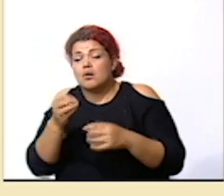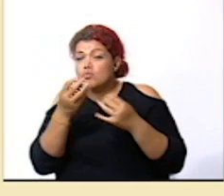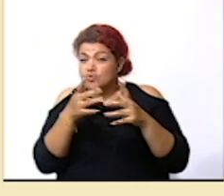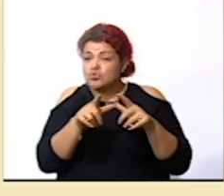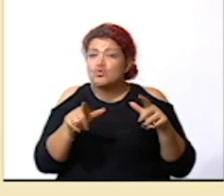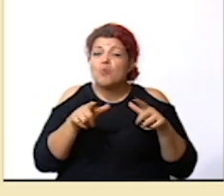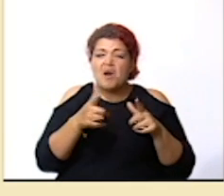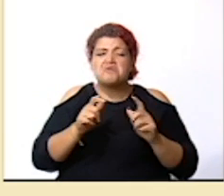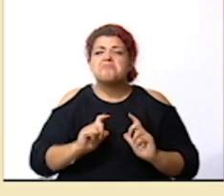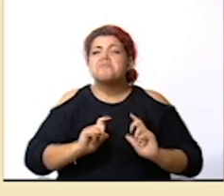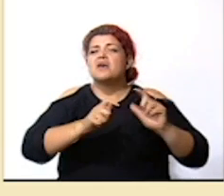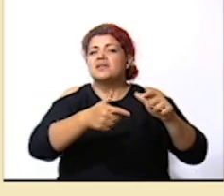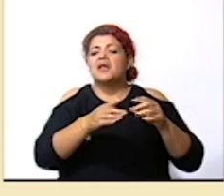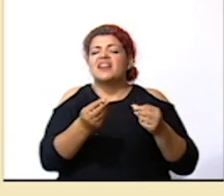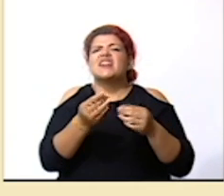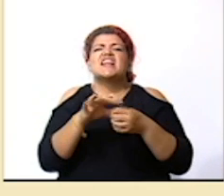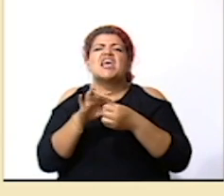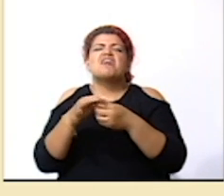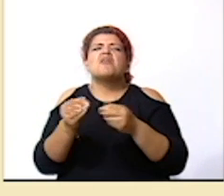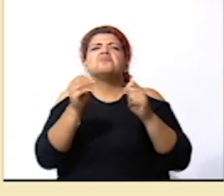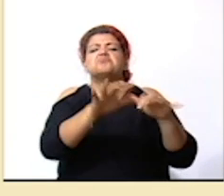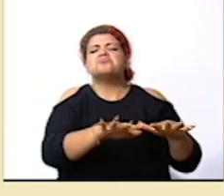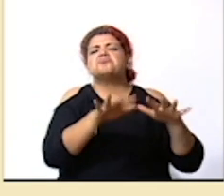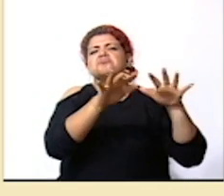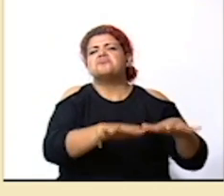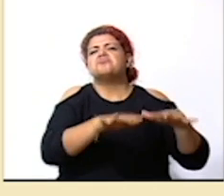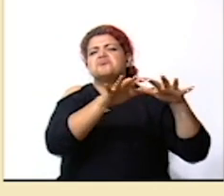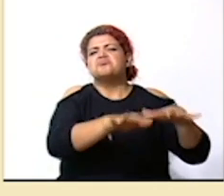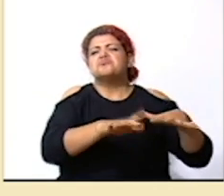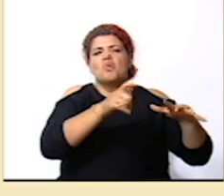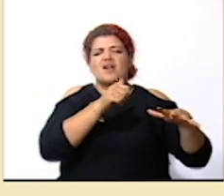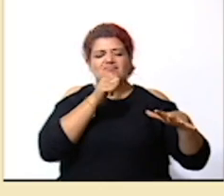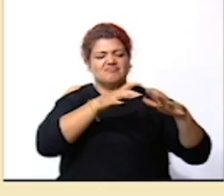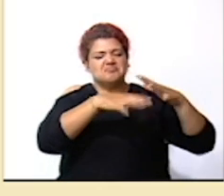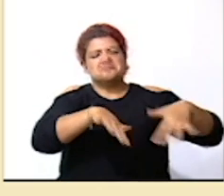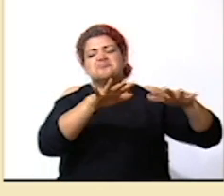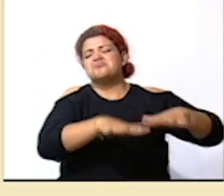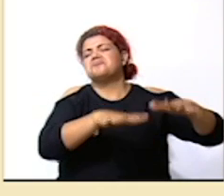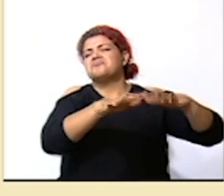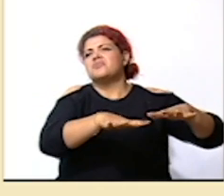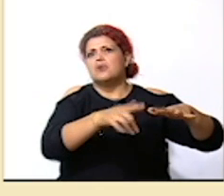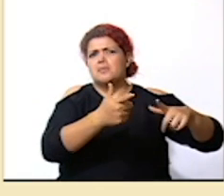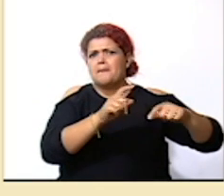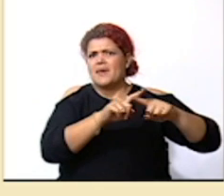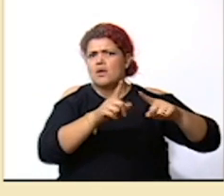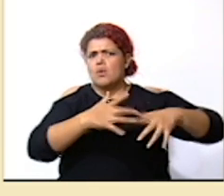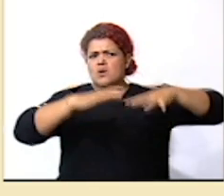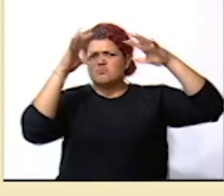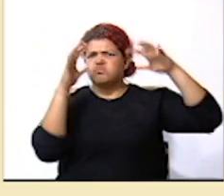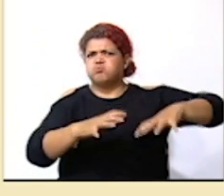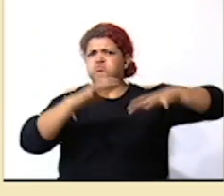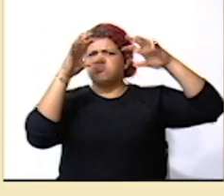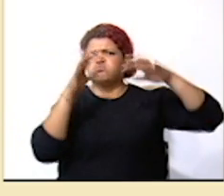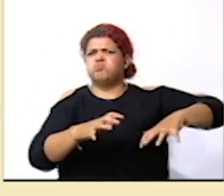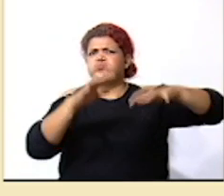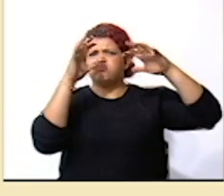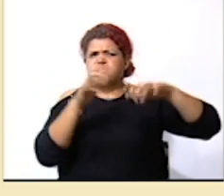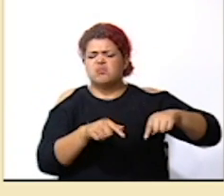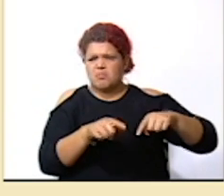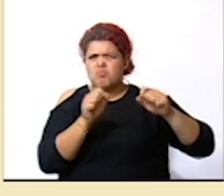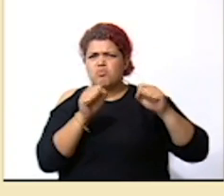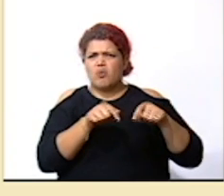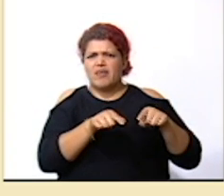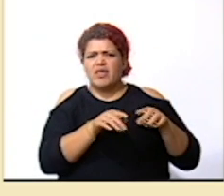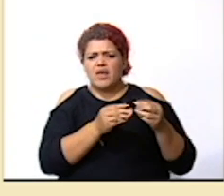van y depositan tierra y lo convierten en un relleno y si llueve mucho y no ha pasado mucho tiempo de eso